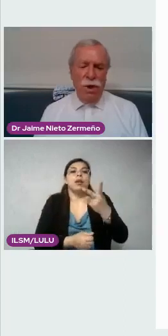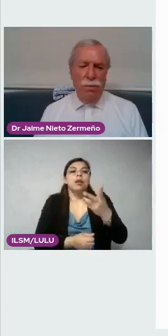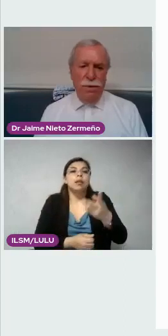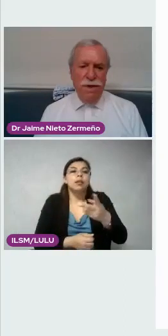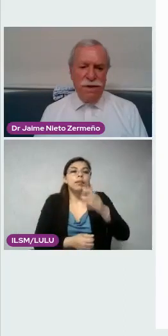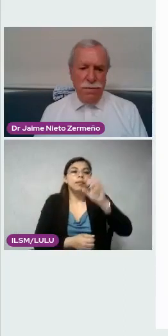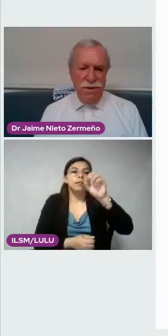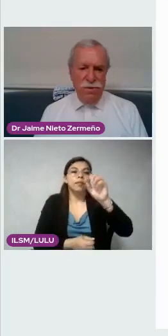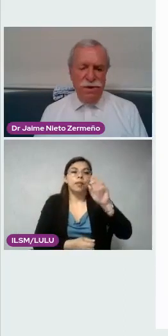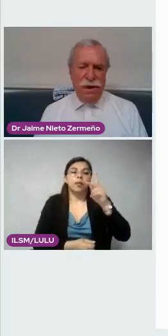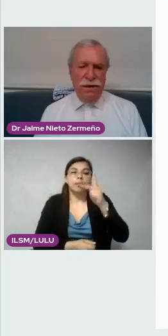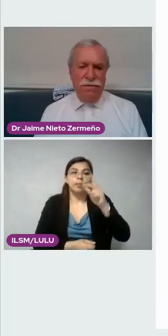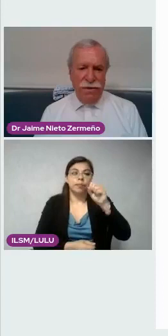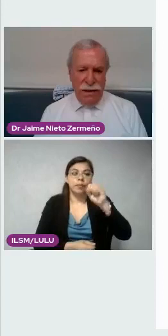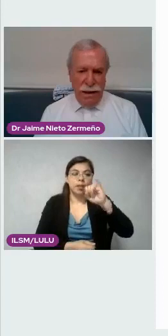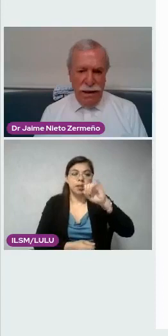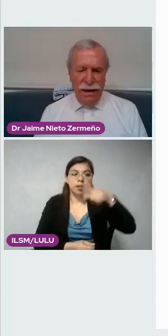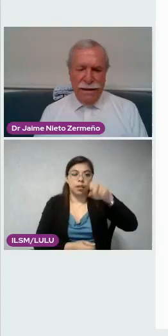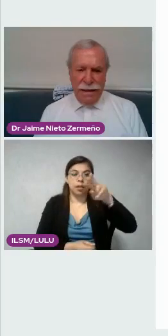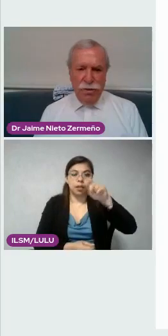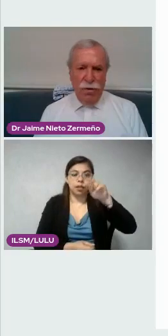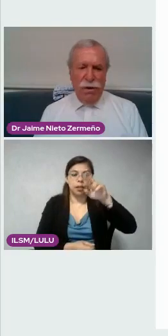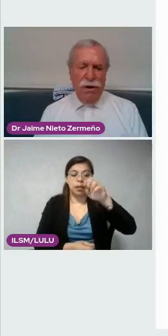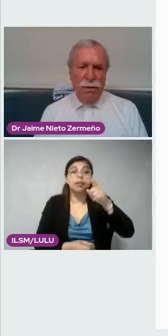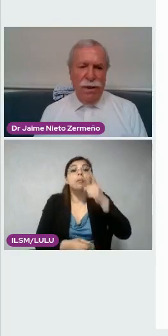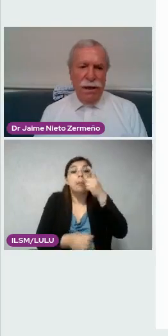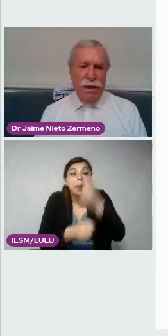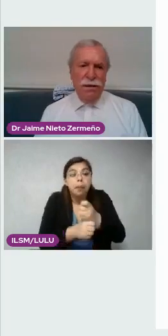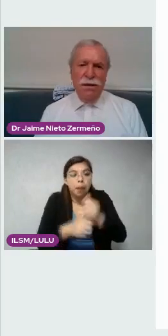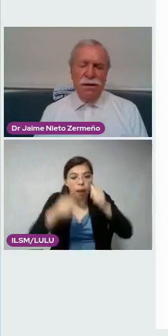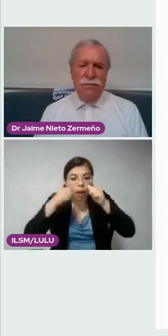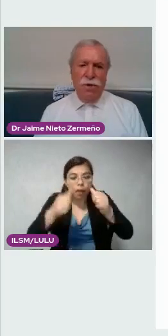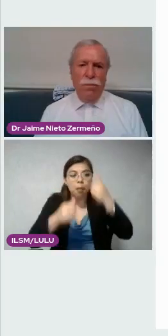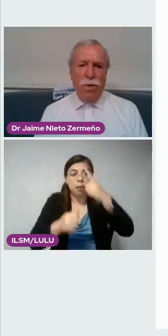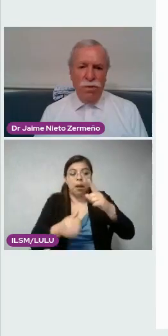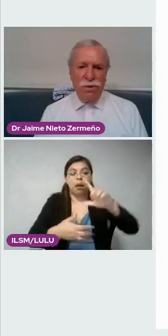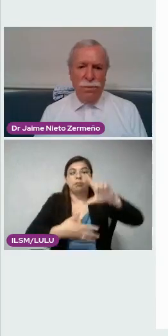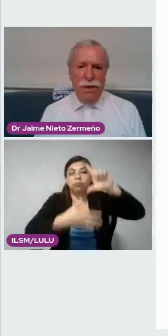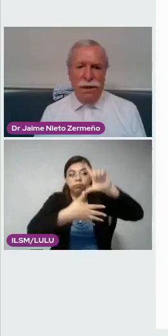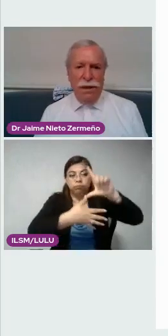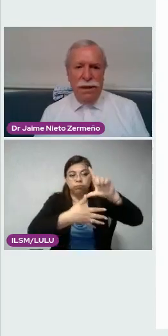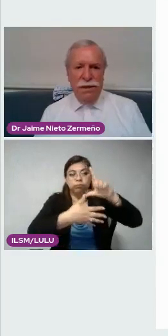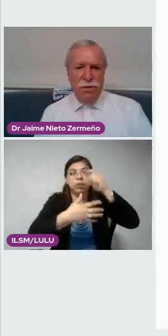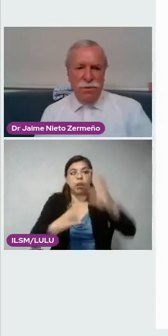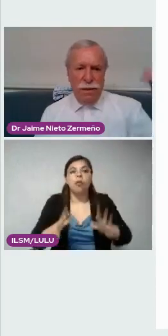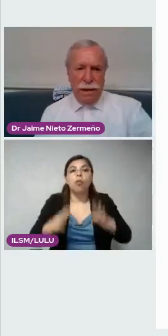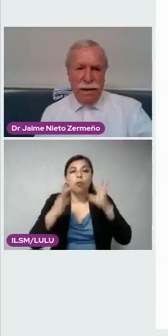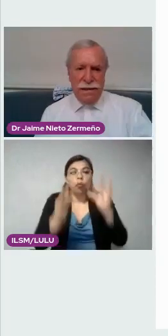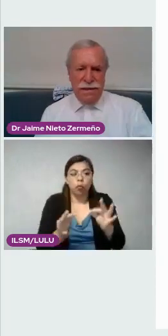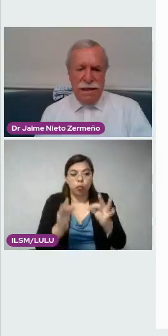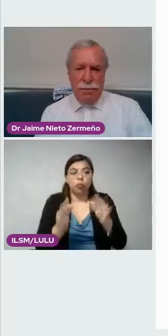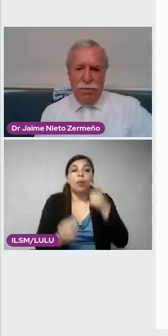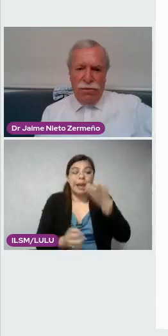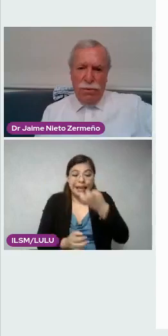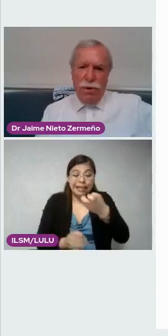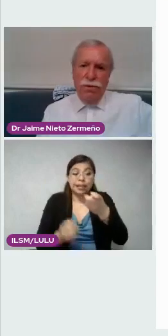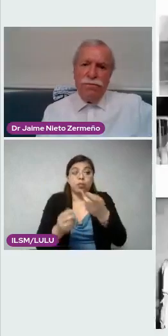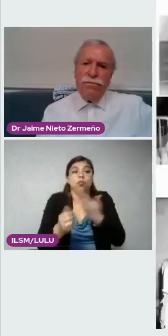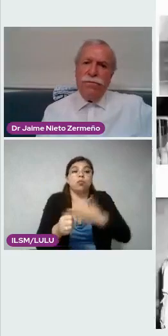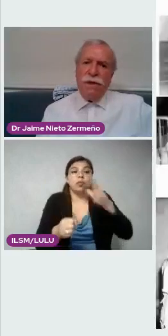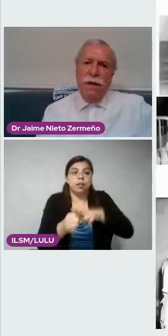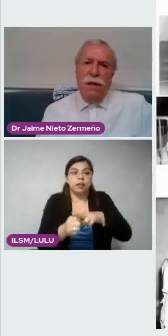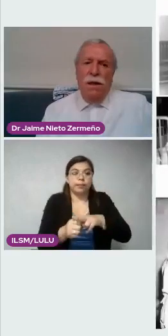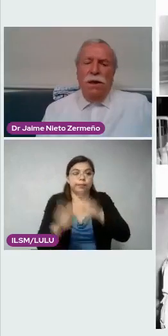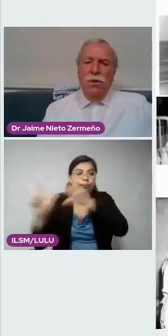orgullo. El primer servicio y psiquiatría infantil de toda Latinoamérica se formó justamente en este hospital. La que sigue, por favor.